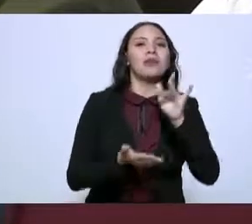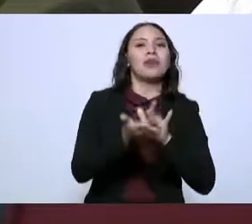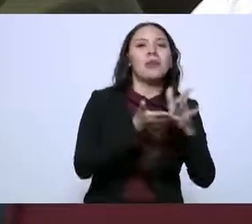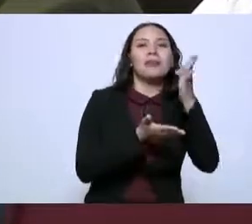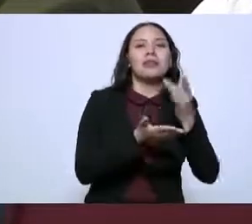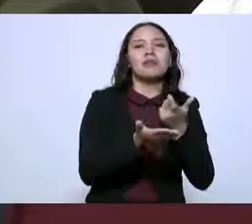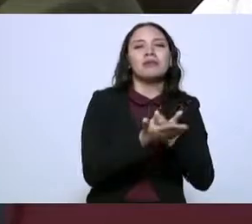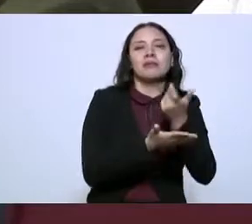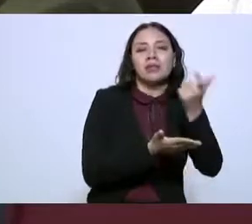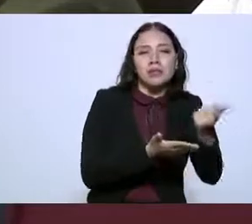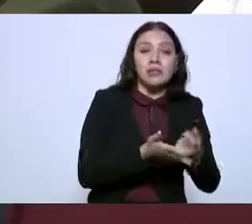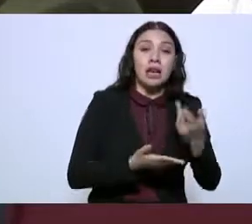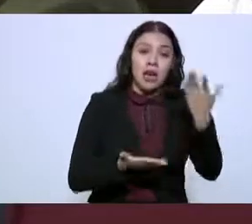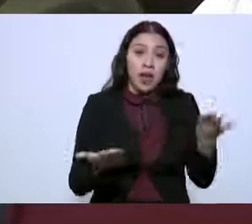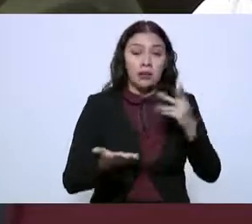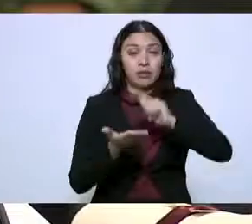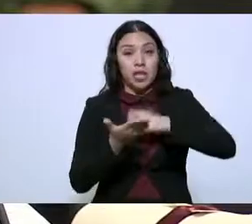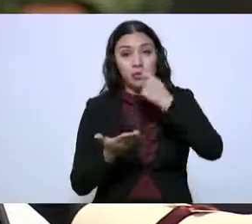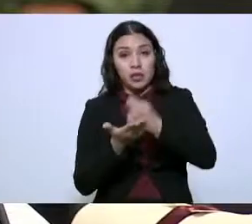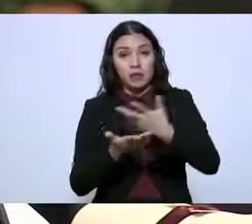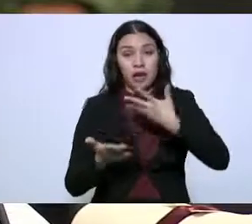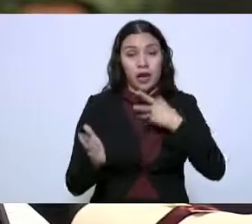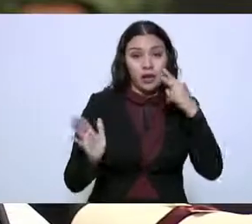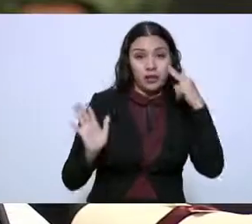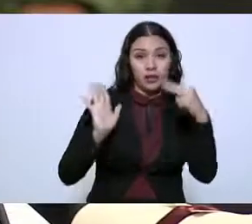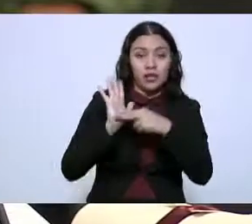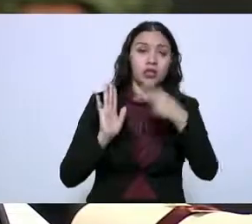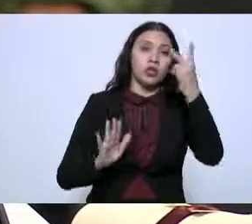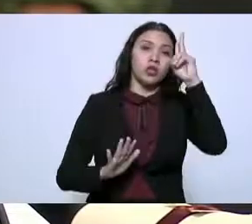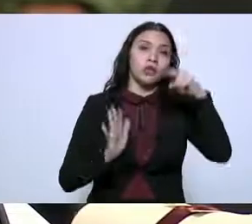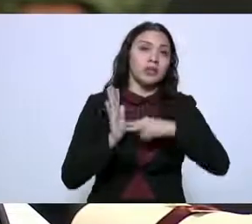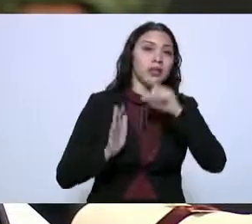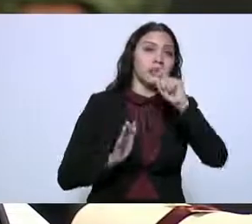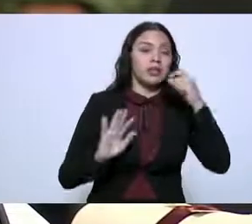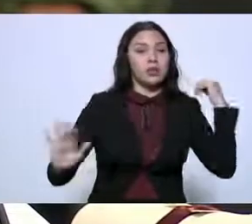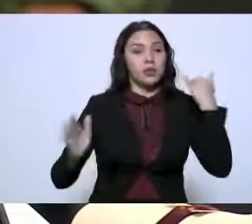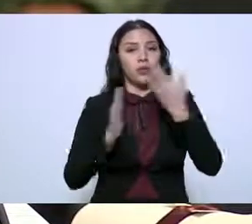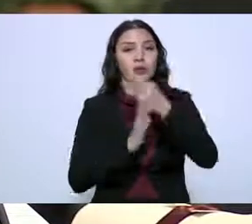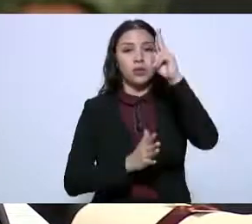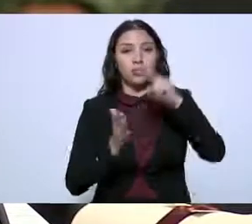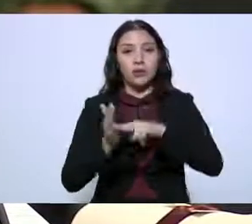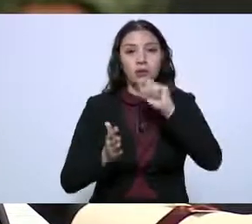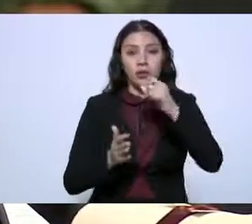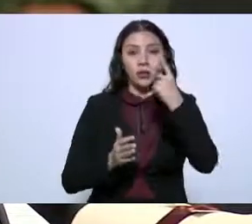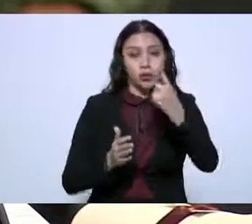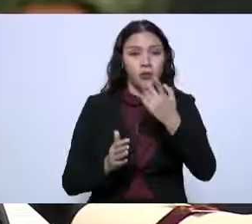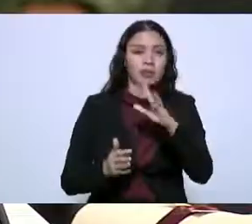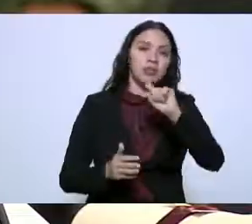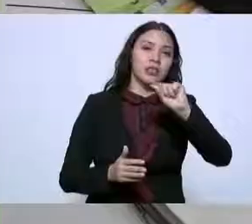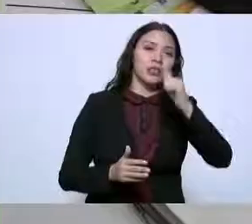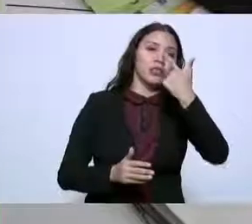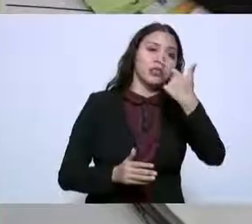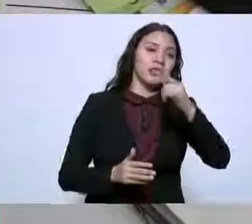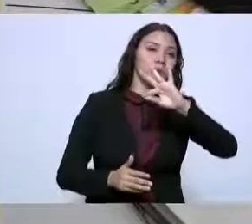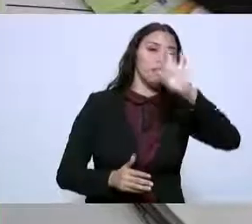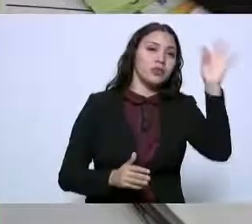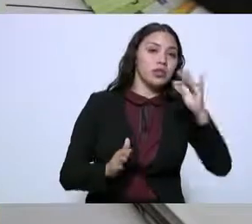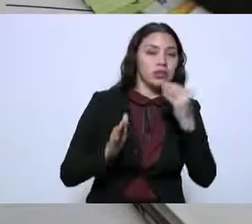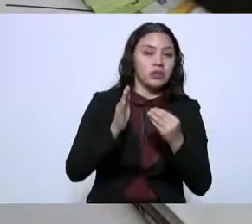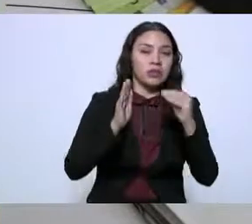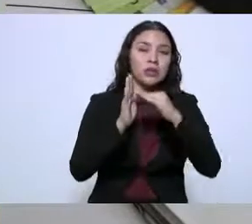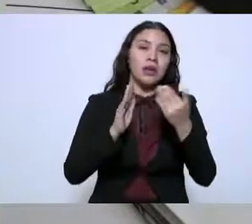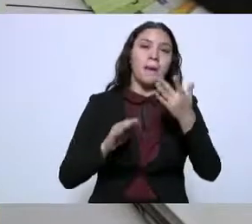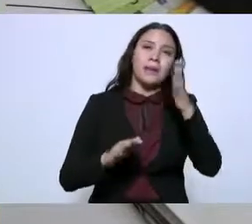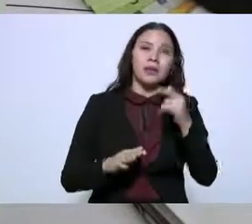Tamaulipas registra un incremento de dos mil veinte a dos mil veintiuno de setenta y siete por ciento, pasando de